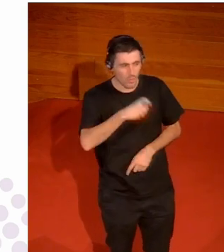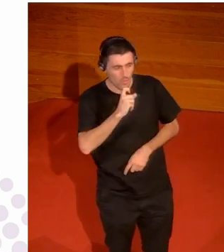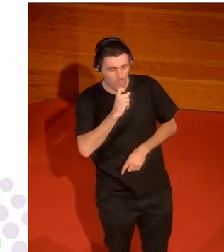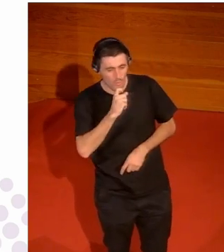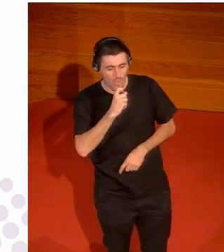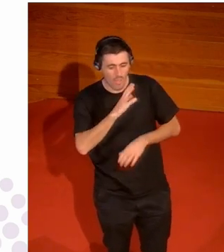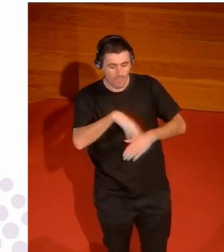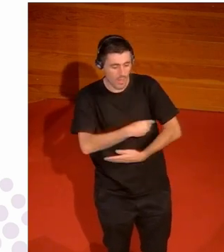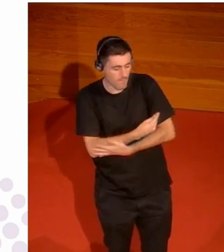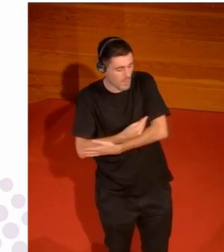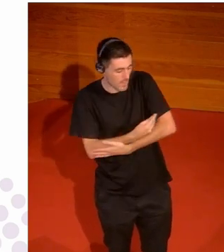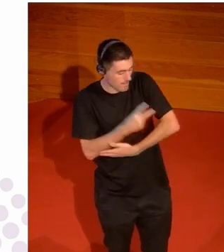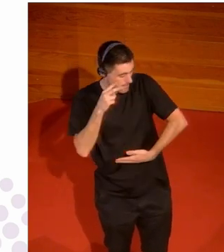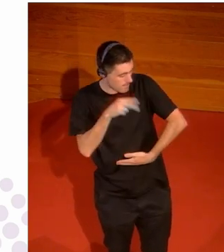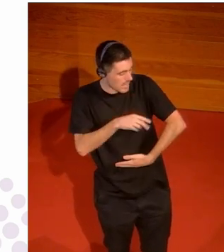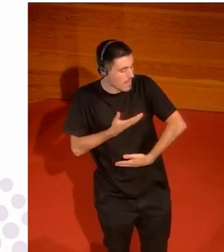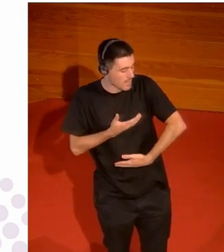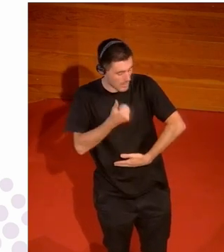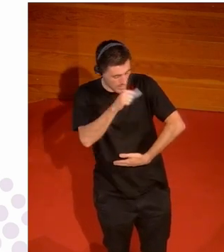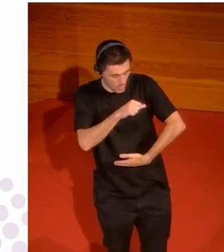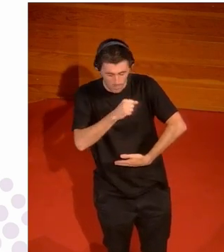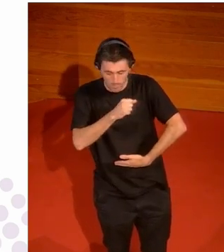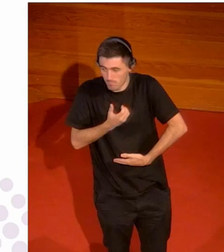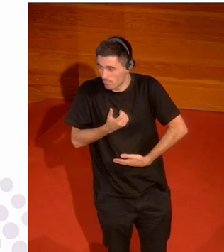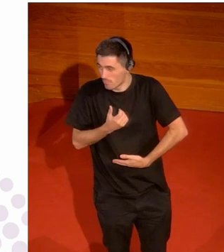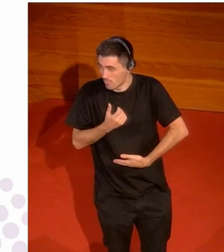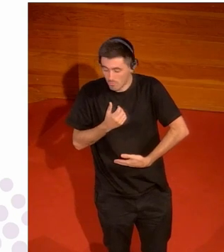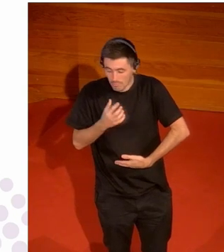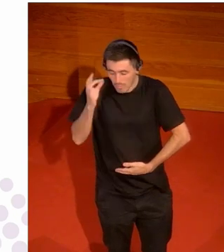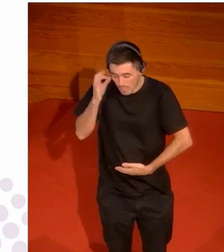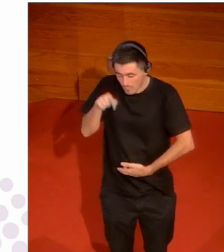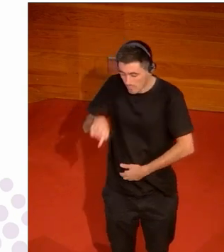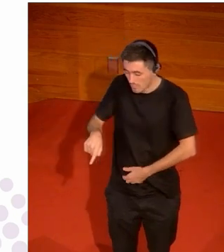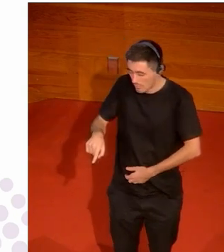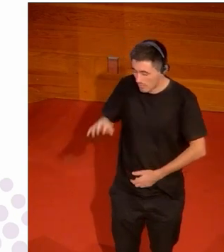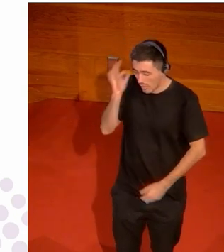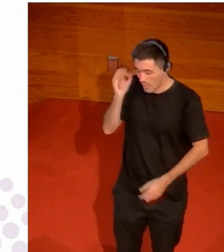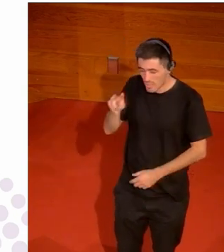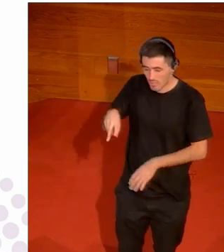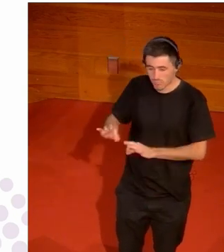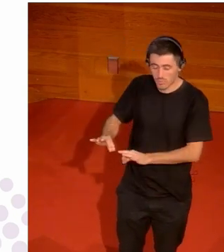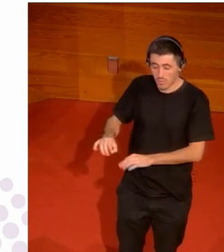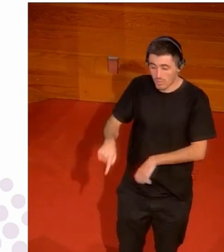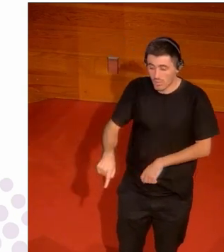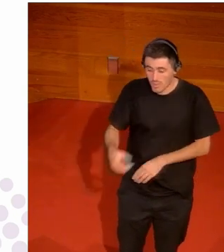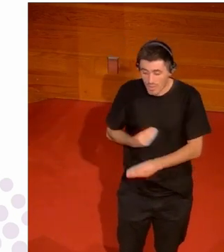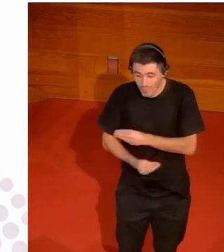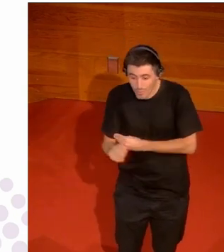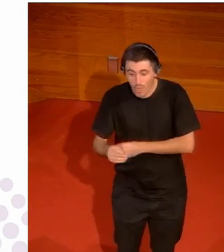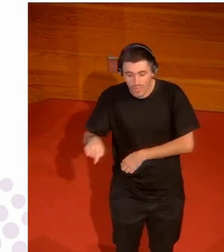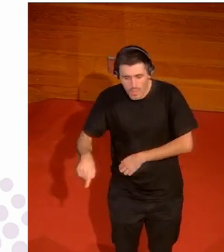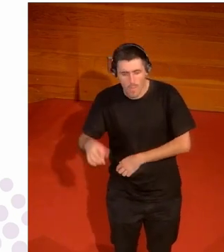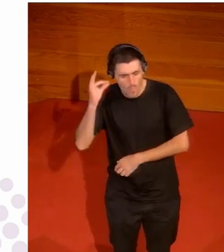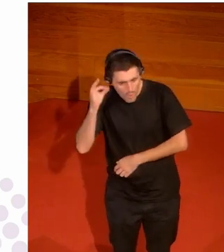un bebé que ha nacido o le miran niño niña y ahí se queda y ella ha nacido ella no es trans ella es